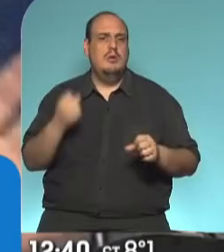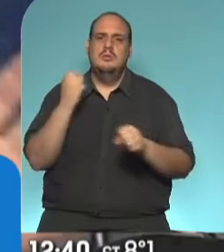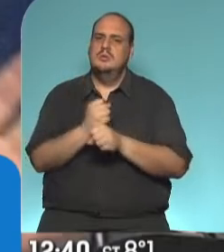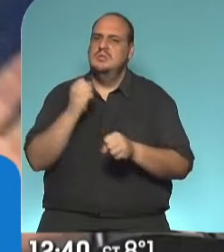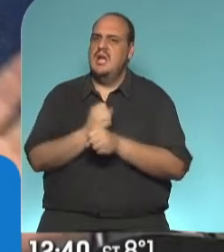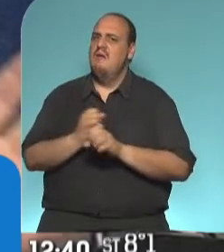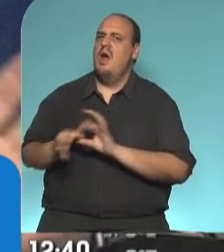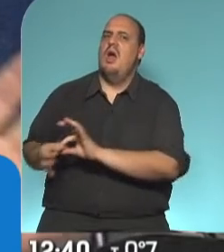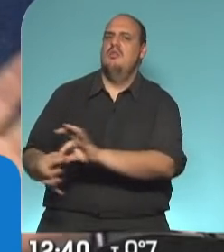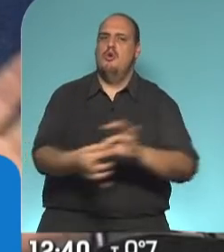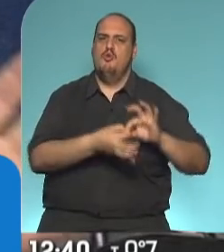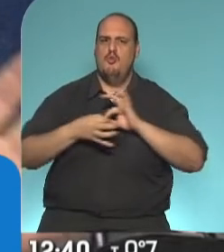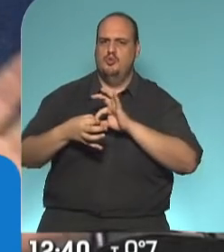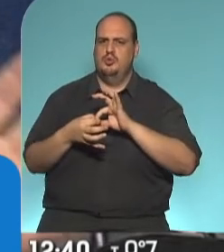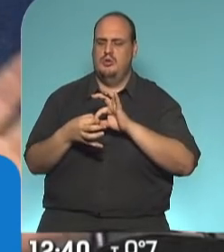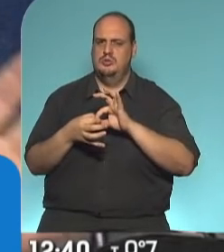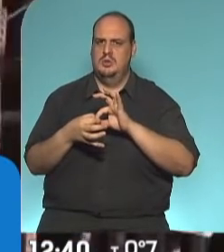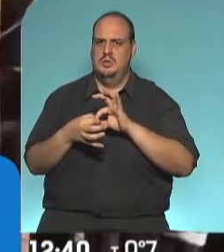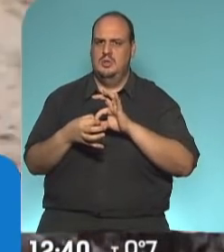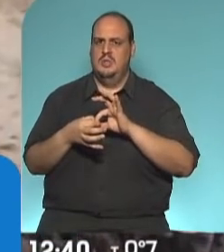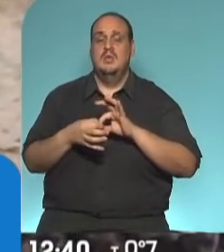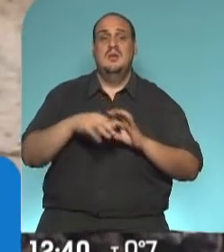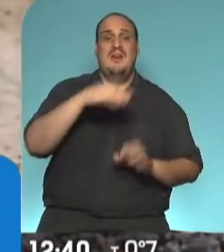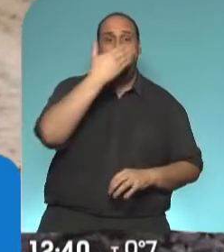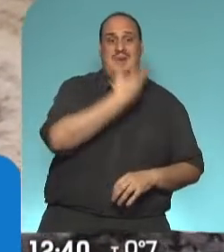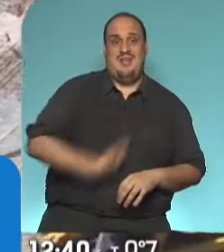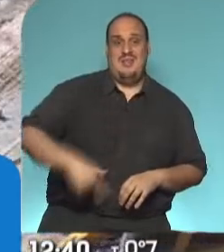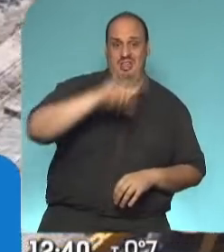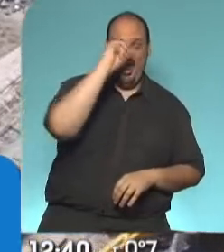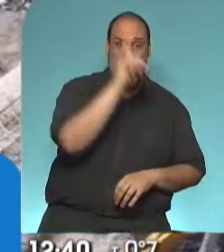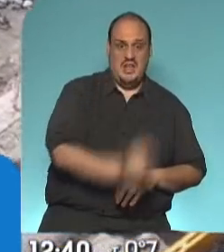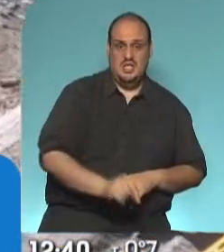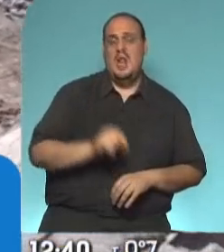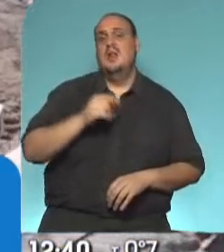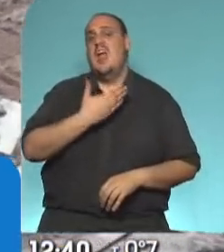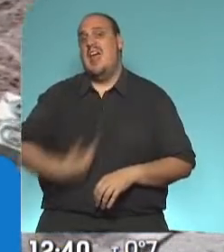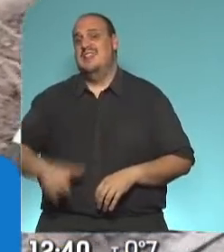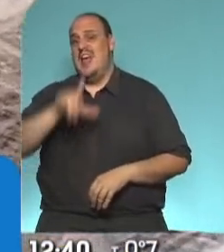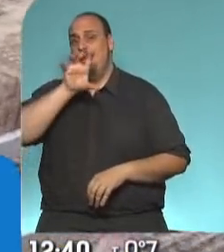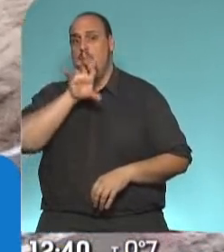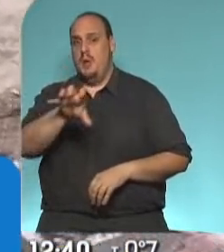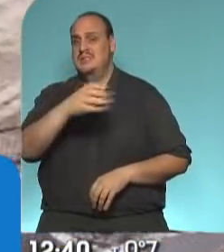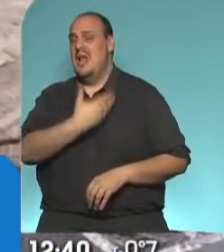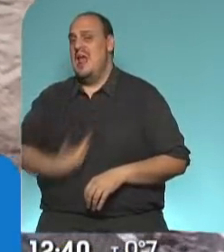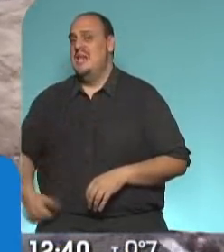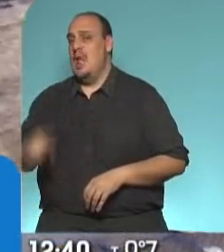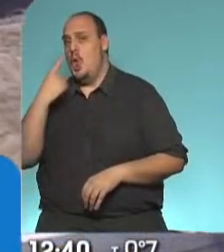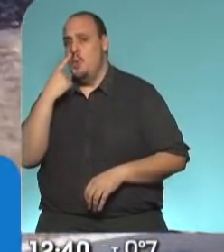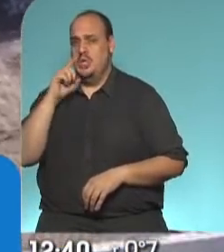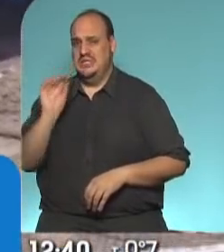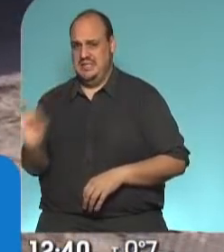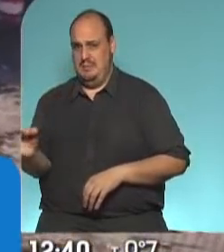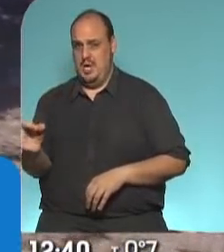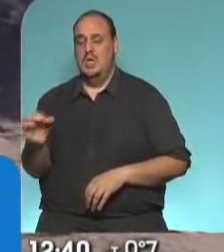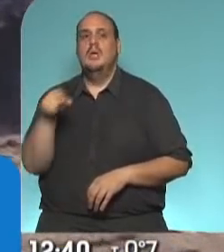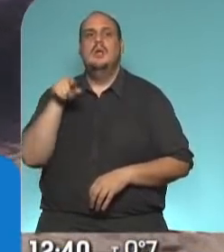el mundo, trabajando juntos Estado Nacional, Estado Provincial y Municipio. Esto es lo que